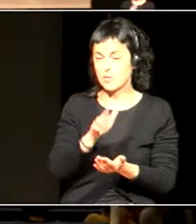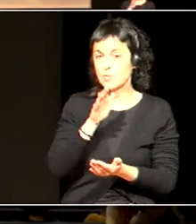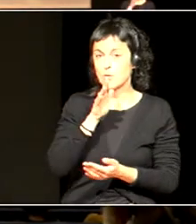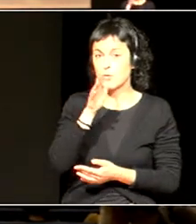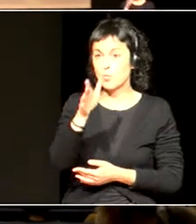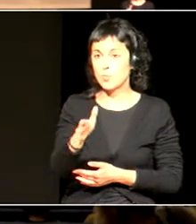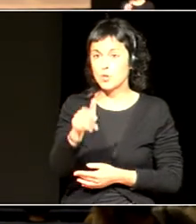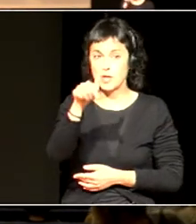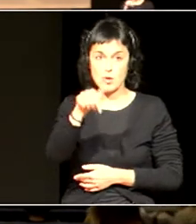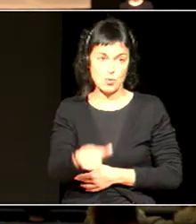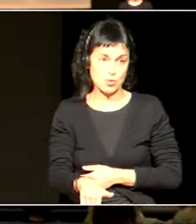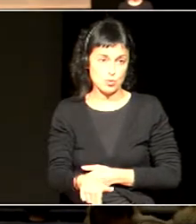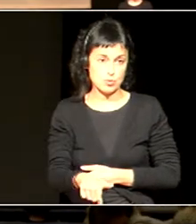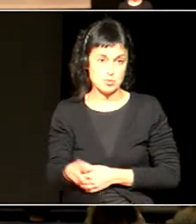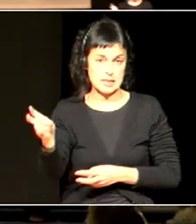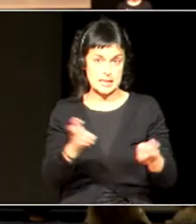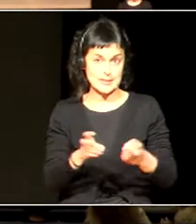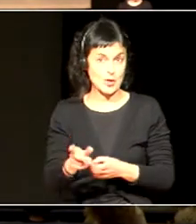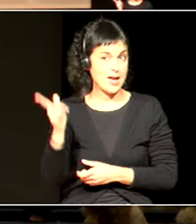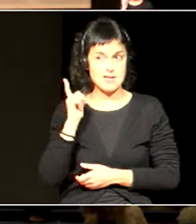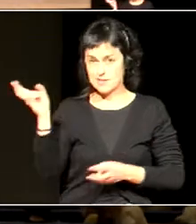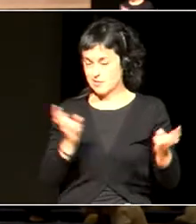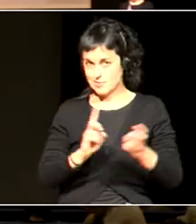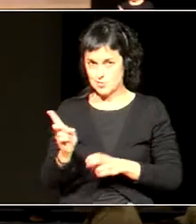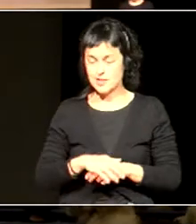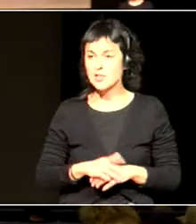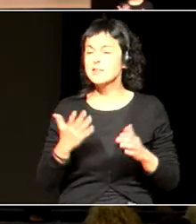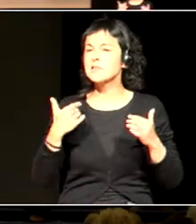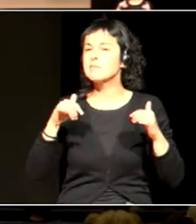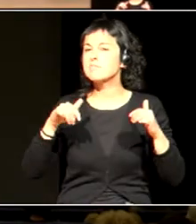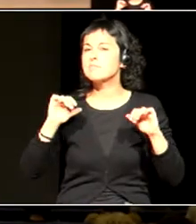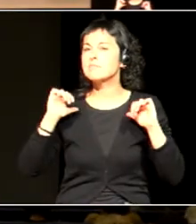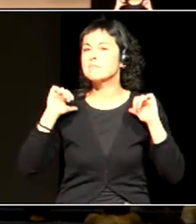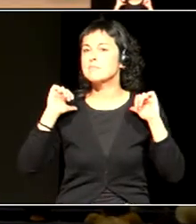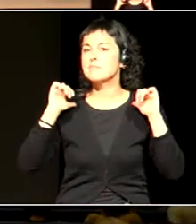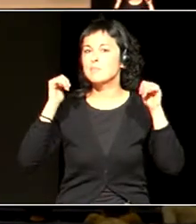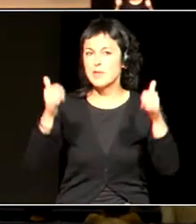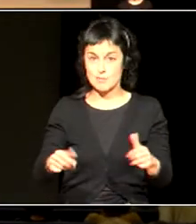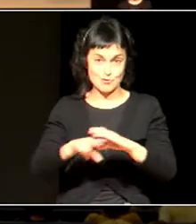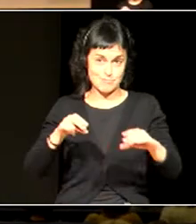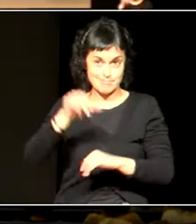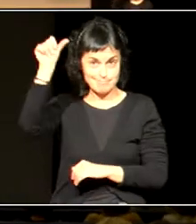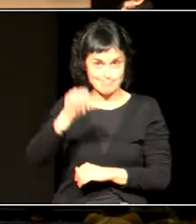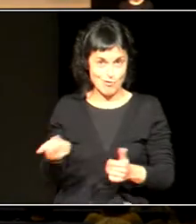asko, ba, atzo etzineten egon, beraz, asgaitezen, bideoa berriz ere ikusten.